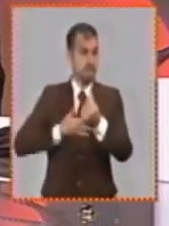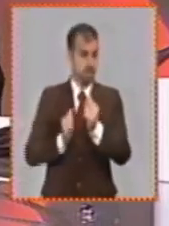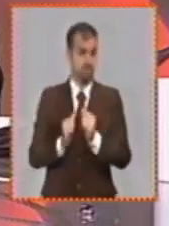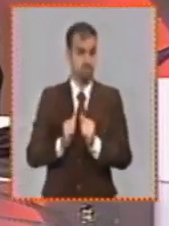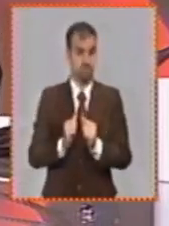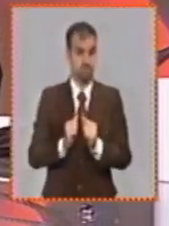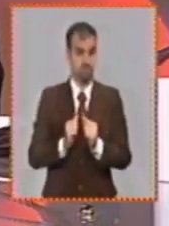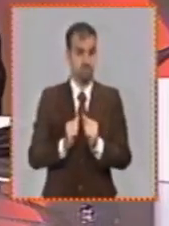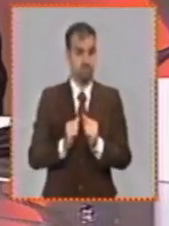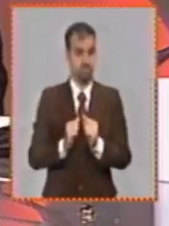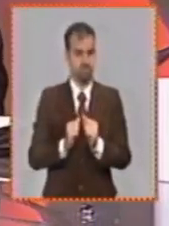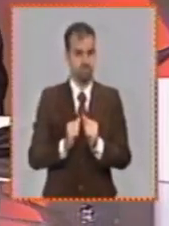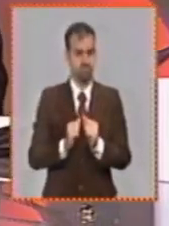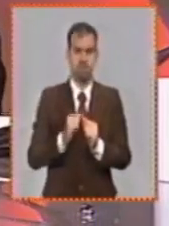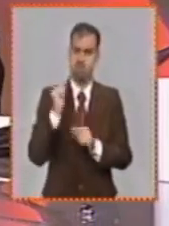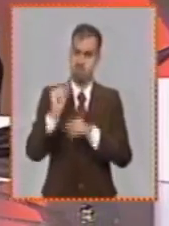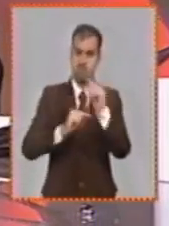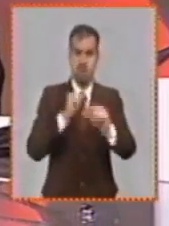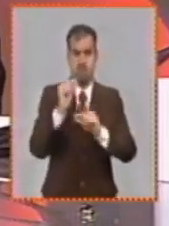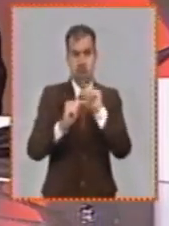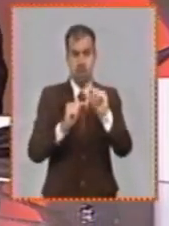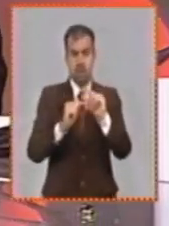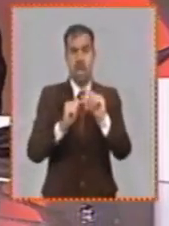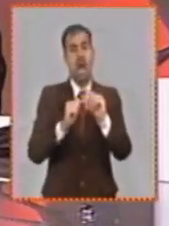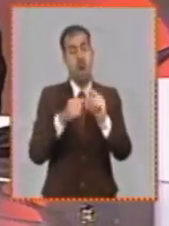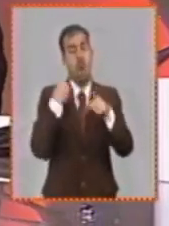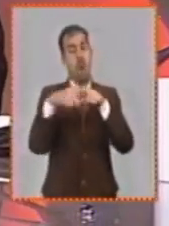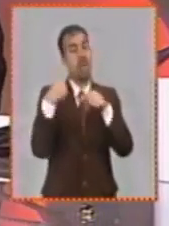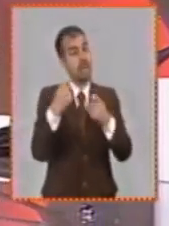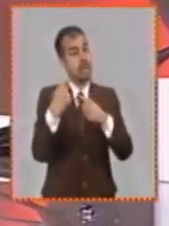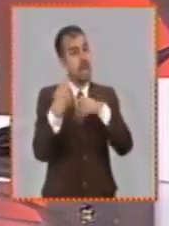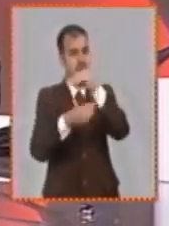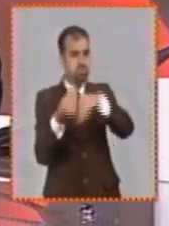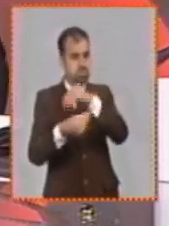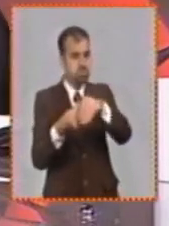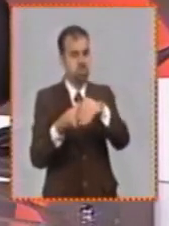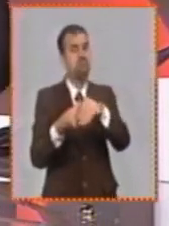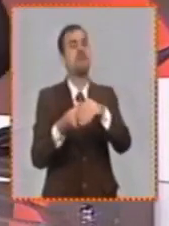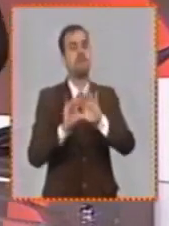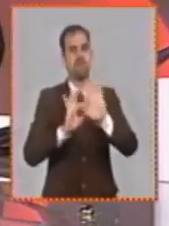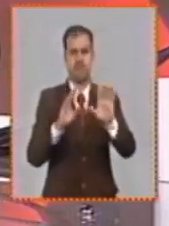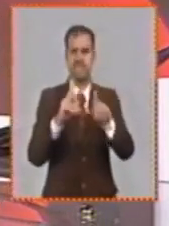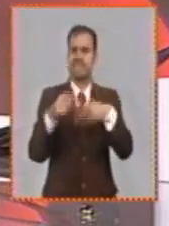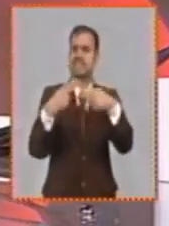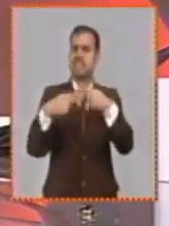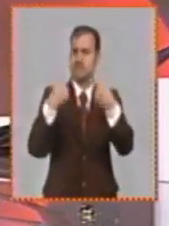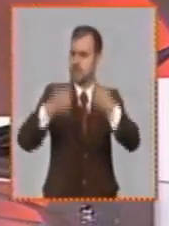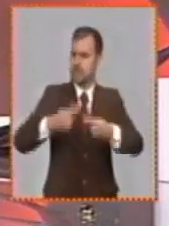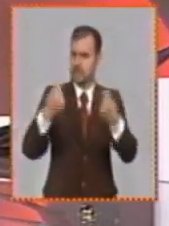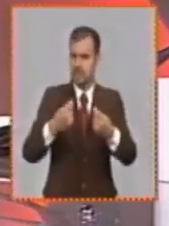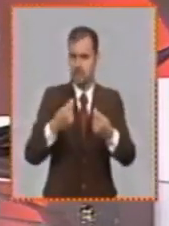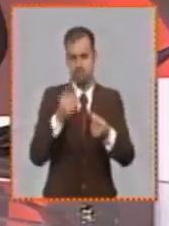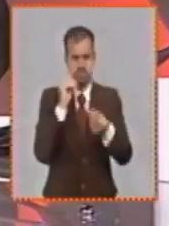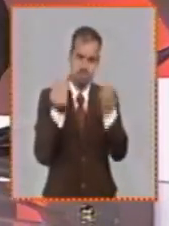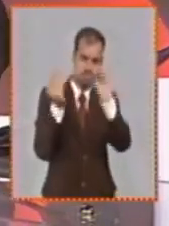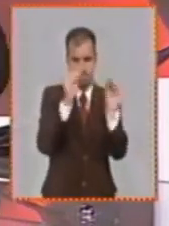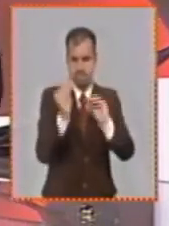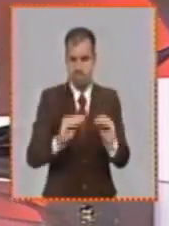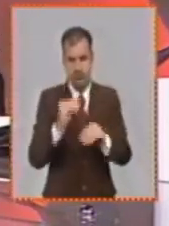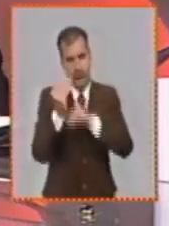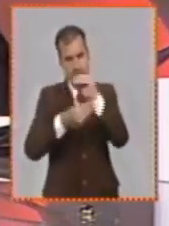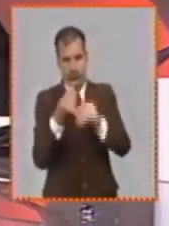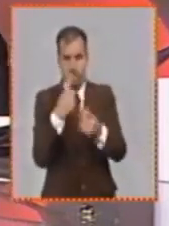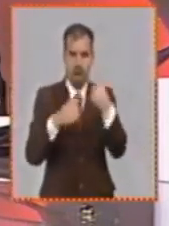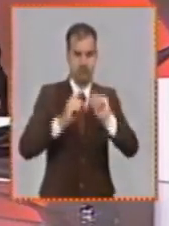se han ido pues poniendo otros que necesitan acotaciones y a partir de ahí se han tomado algunas decisiones y algunas adecuaciones